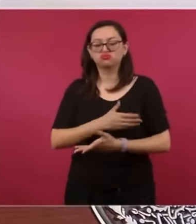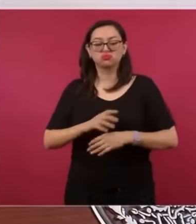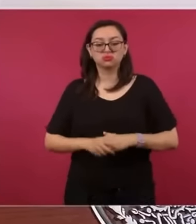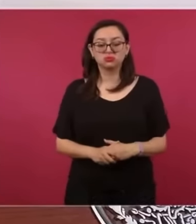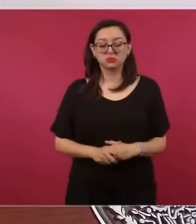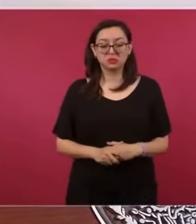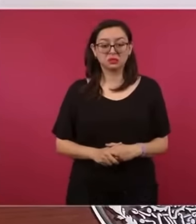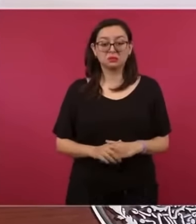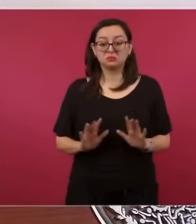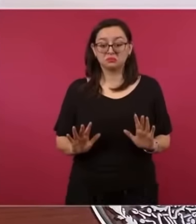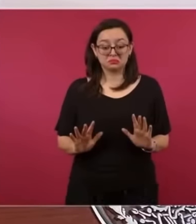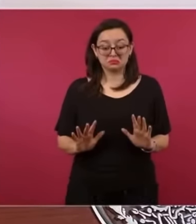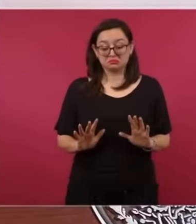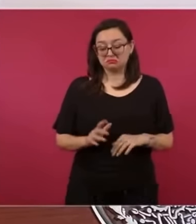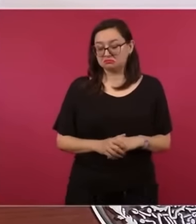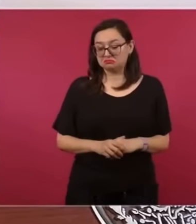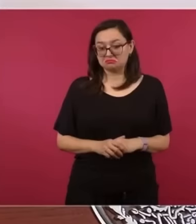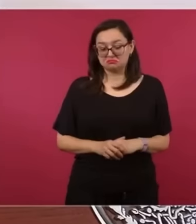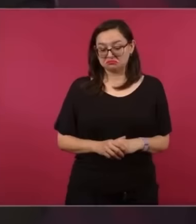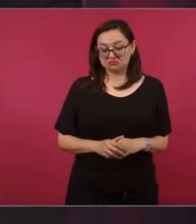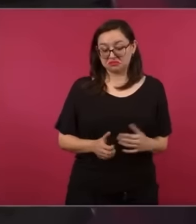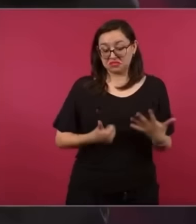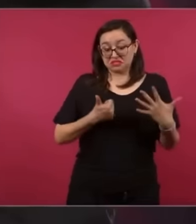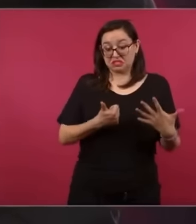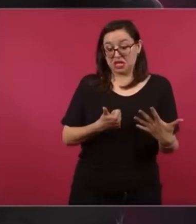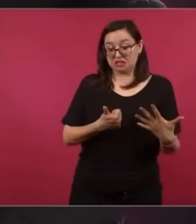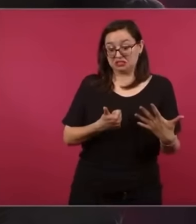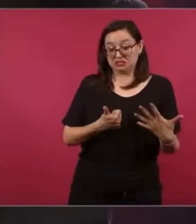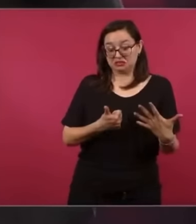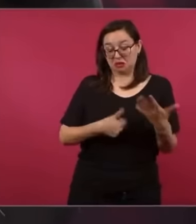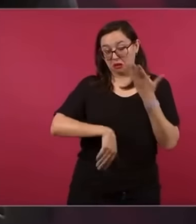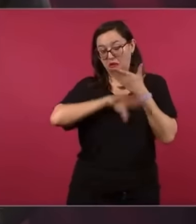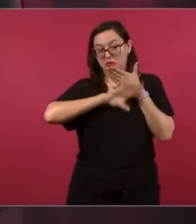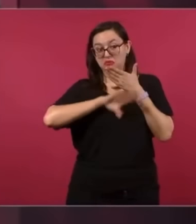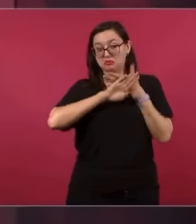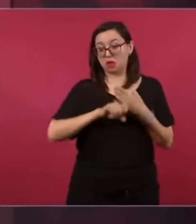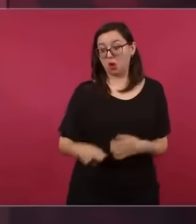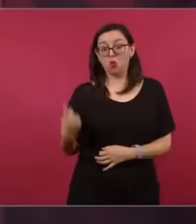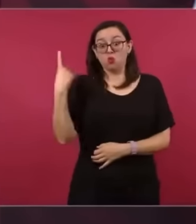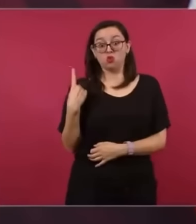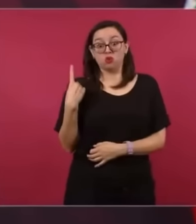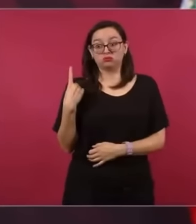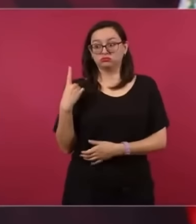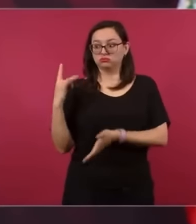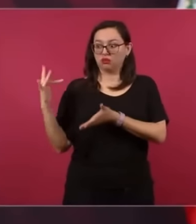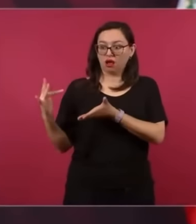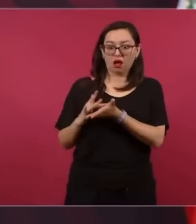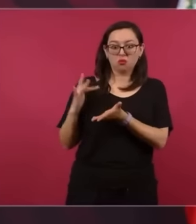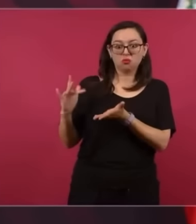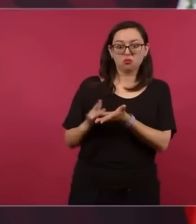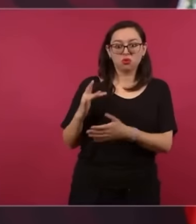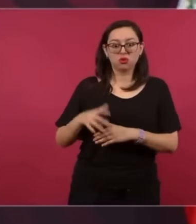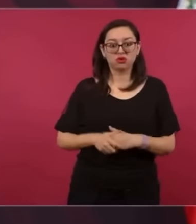ahí ponen a alguien, ahora que hubieron elecciones,